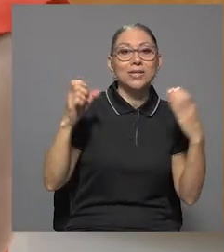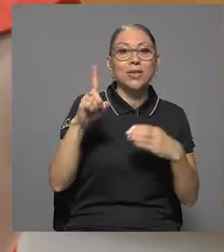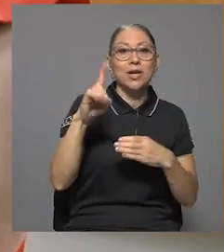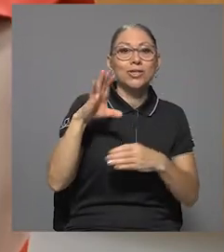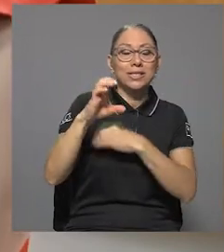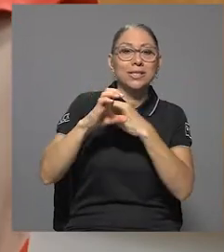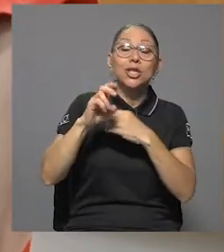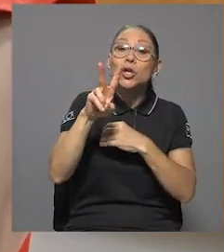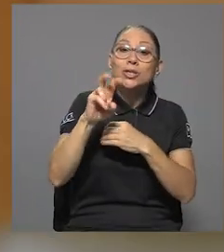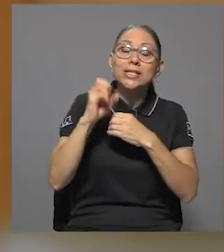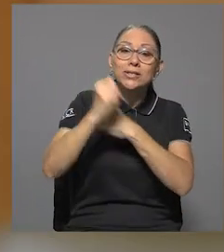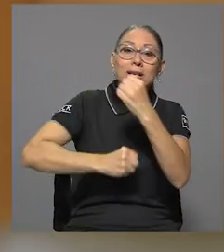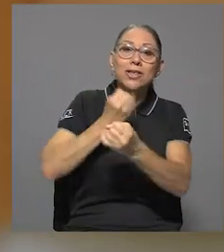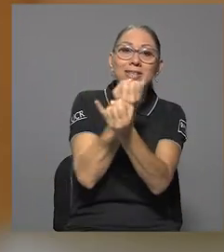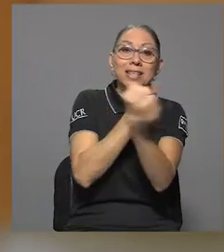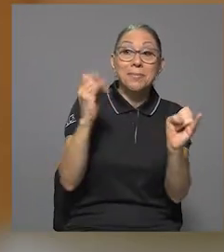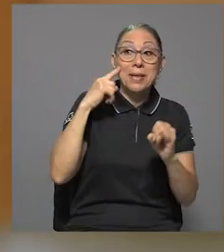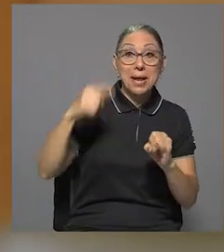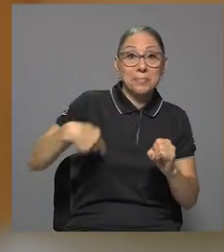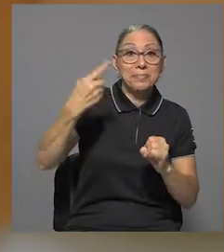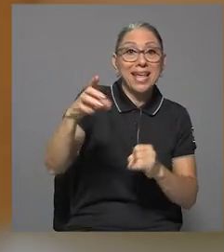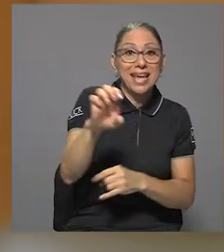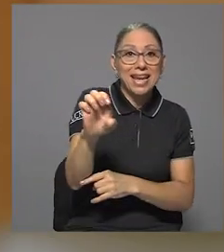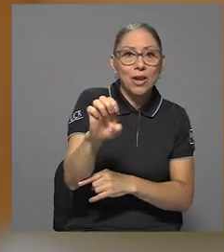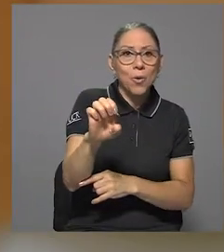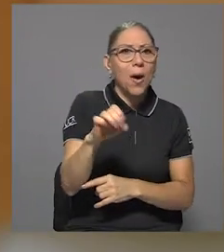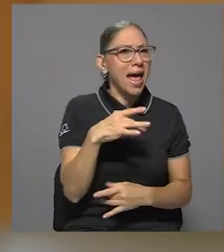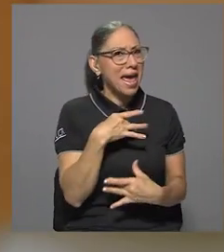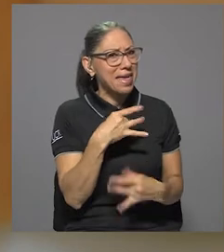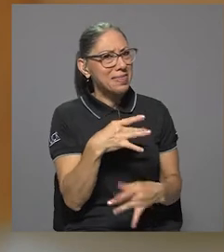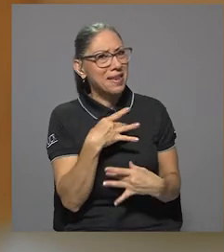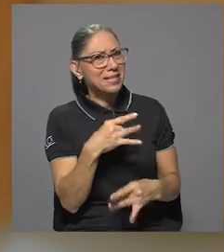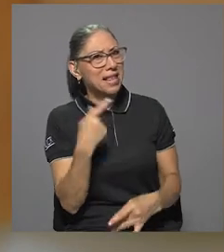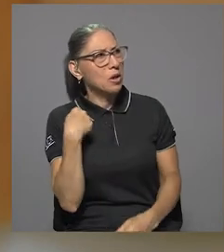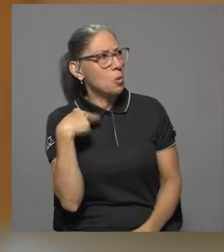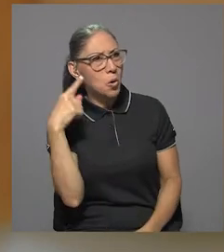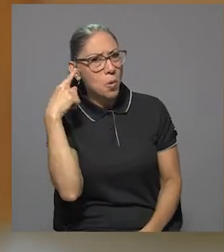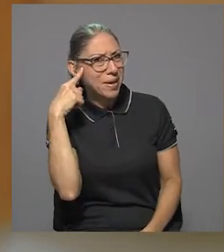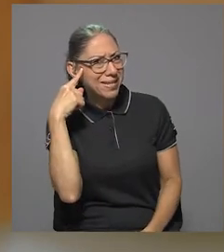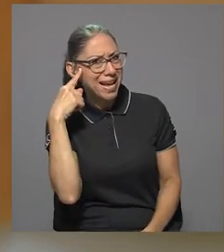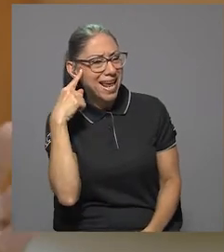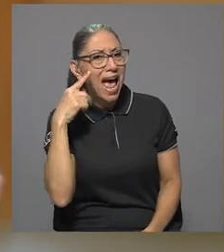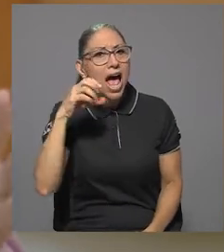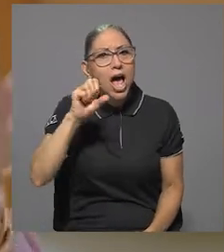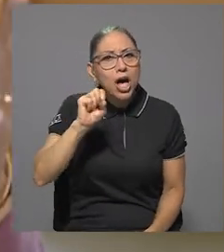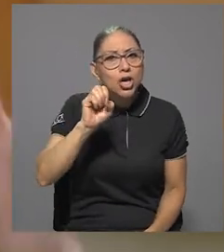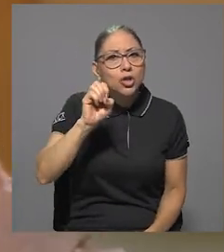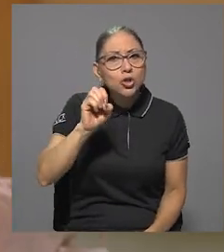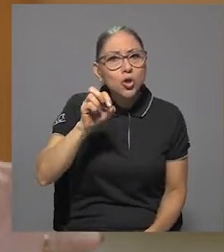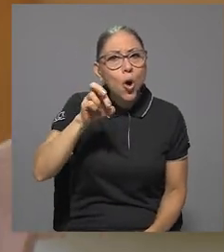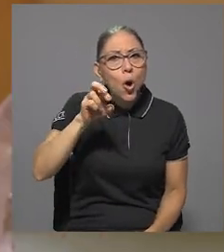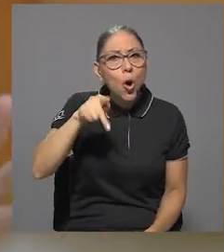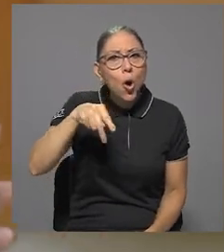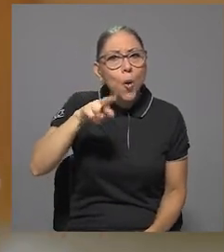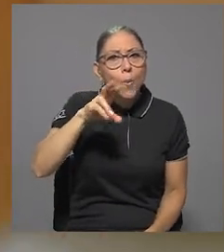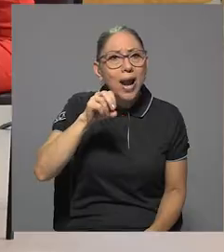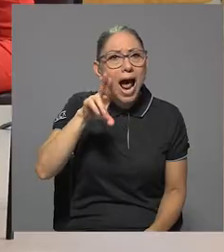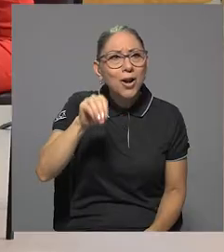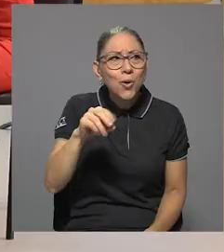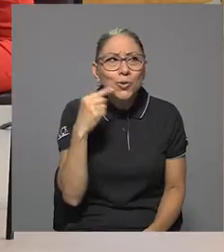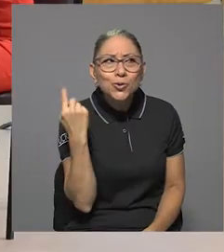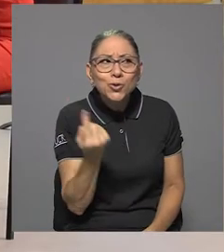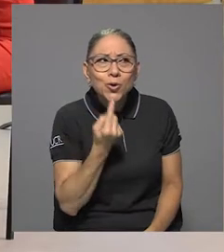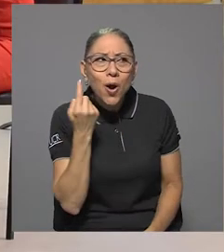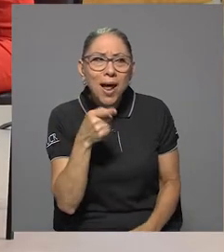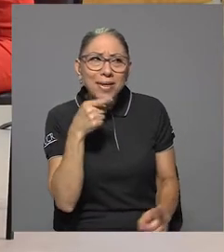vamos a sacar en enero. Curioso, ¿no? Uno pensaría que una soprano se encierra y se limita a ese género de la